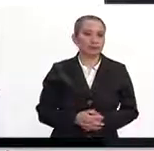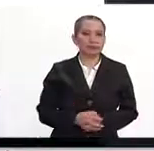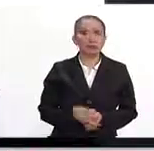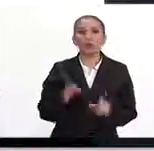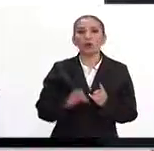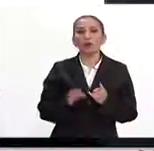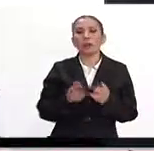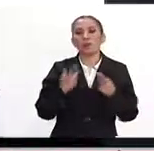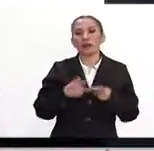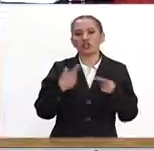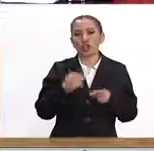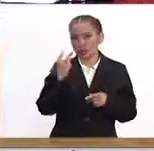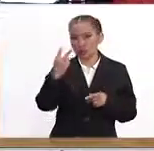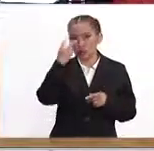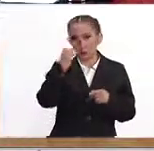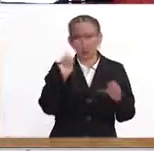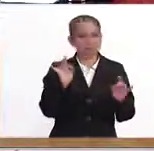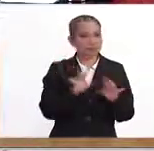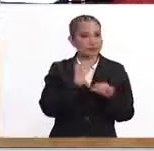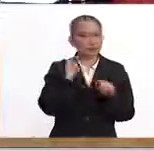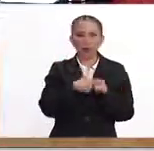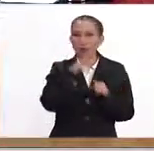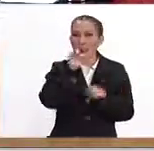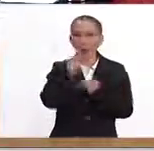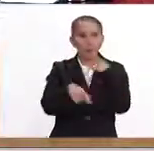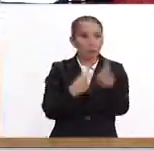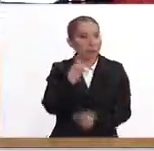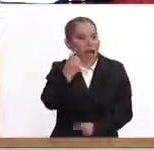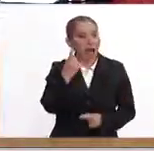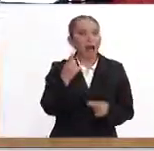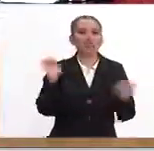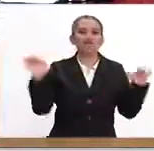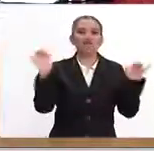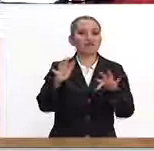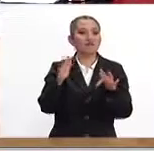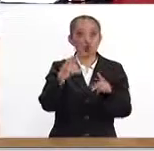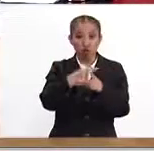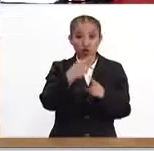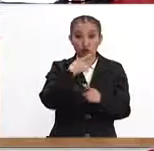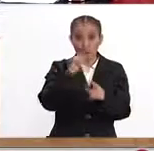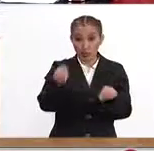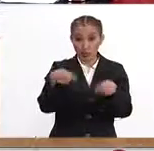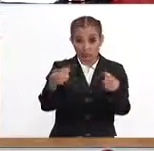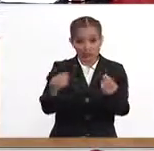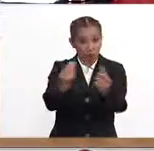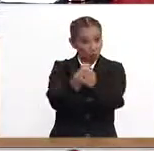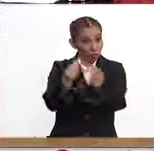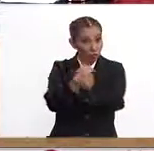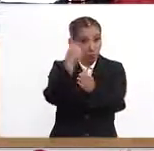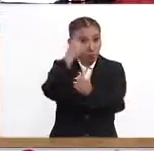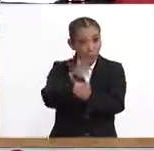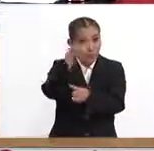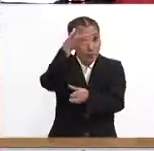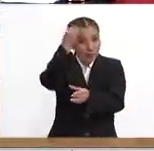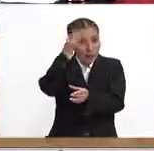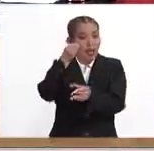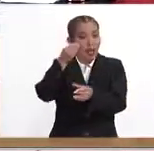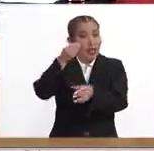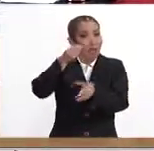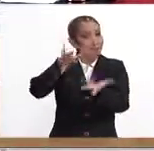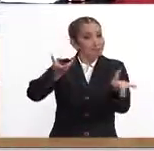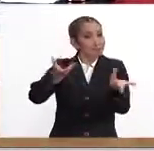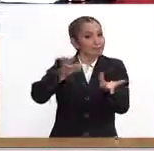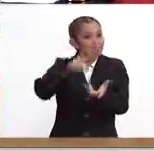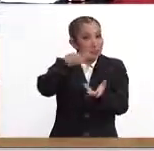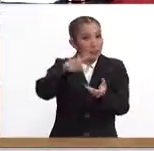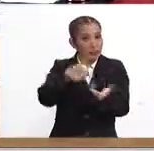Finalmente, las personas que nos están viendo y que por alguna razón no van a poder asistir a este evento, también la Cruz Roja otorga tipo de cursos independientemente, y ya